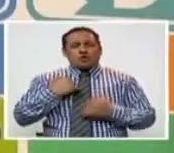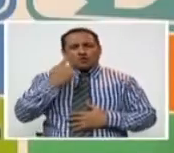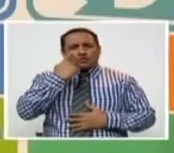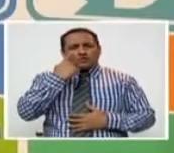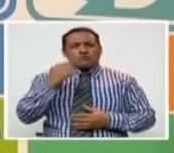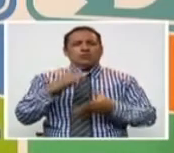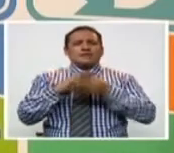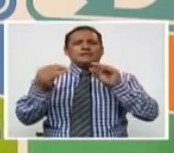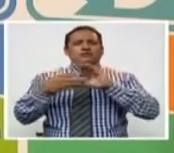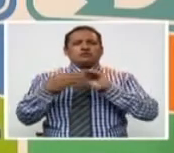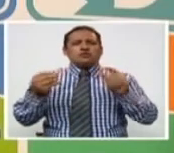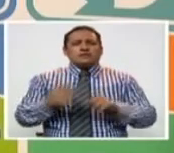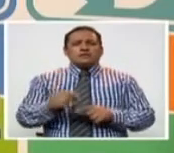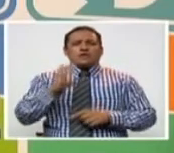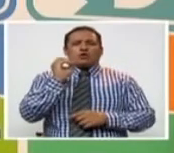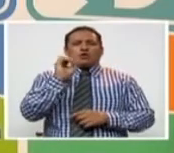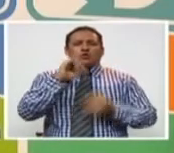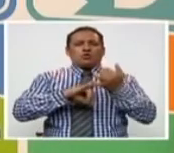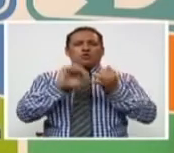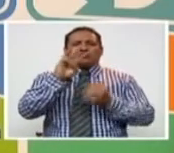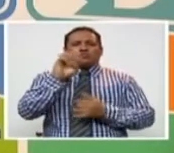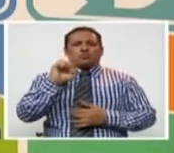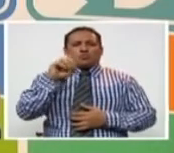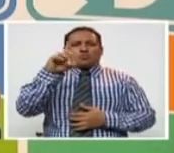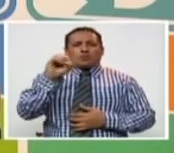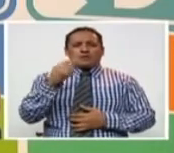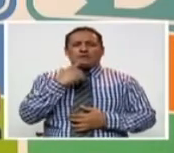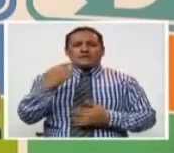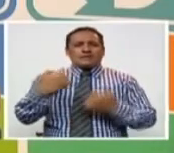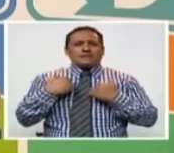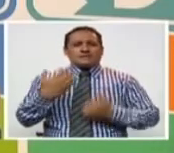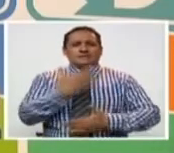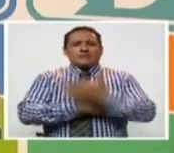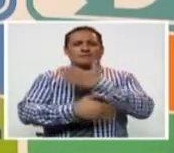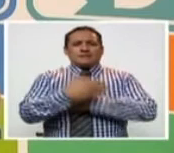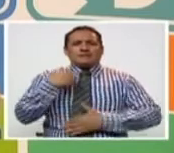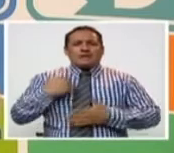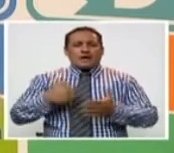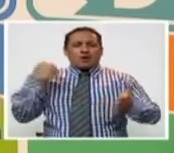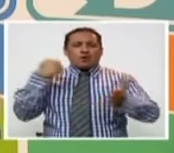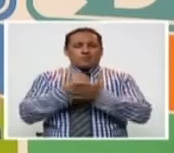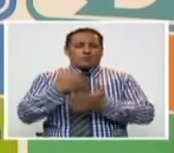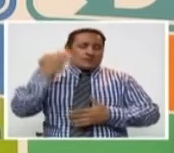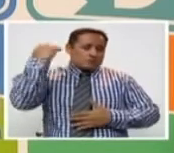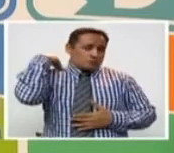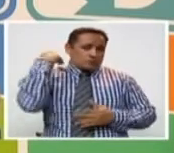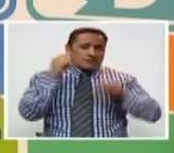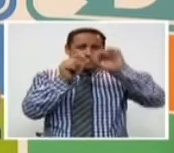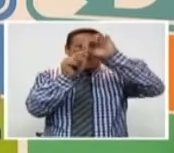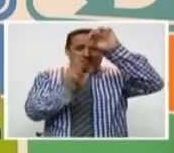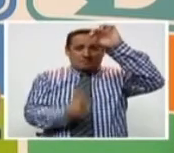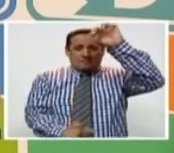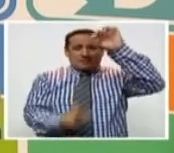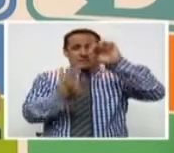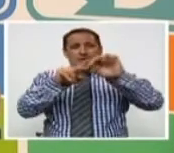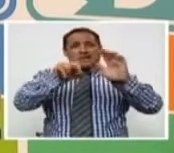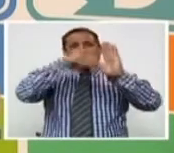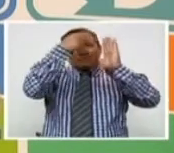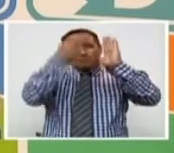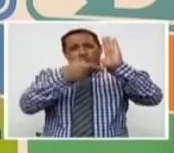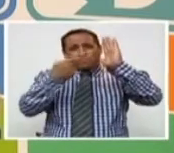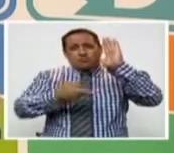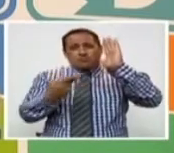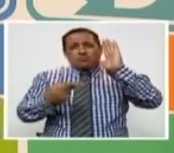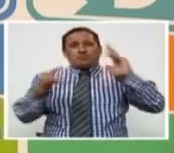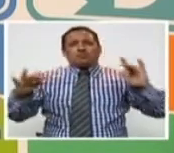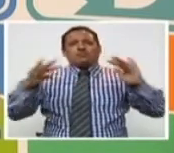conoceremos la historia de Osvaldo Mancilla. Él adquirió la discapacidad al golpearse la columna cuando resbaló de un cerro en